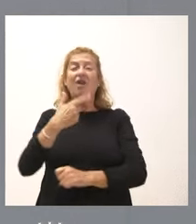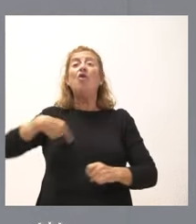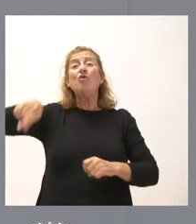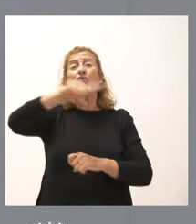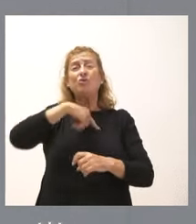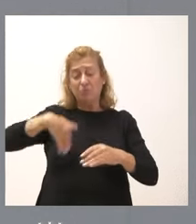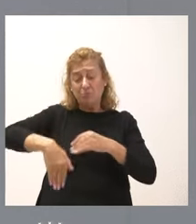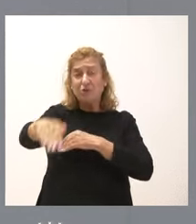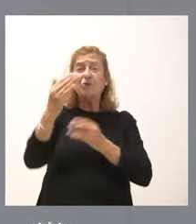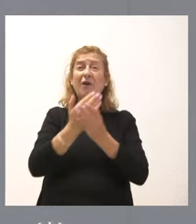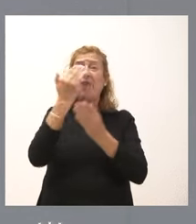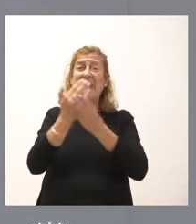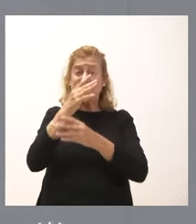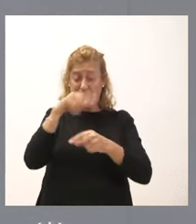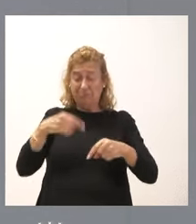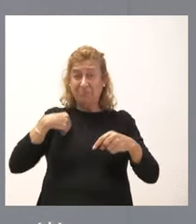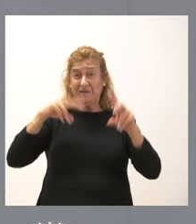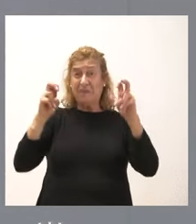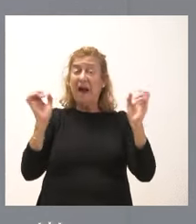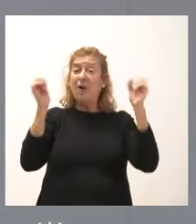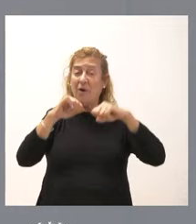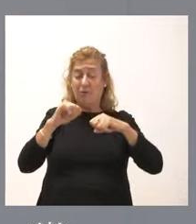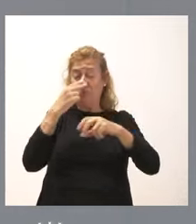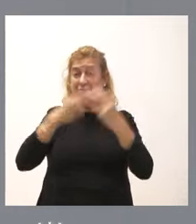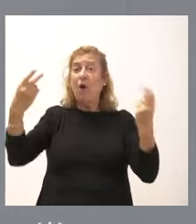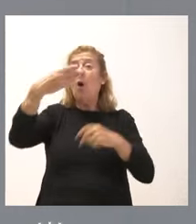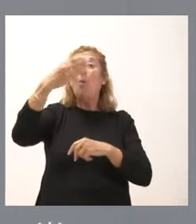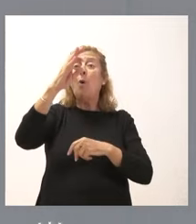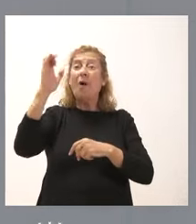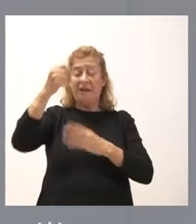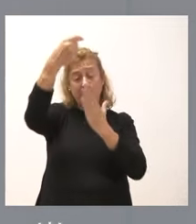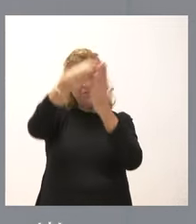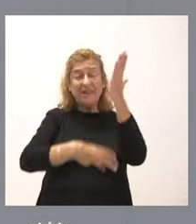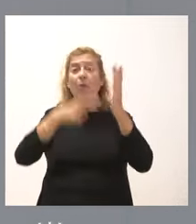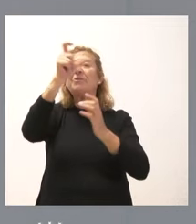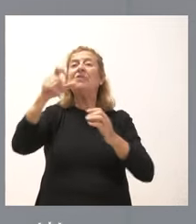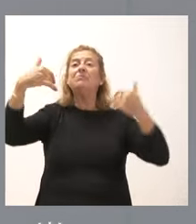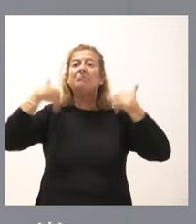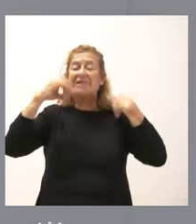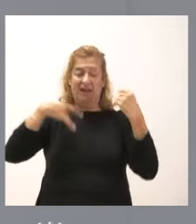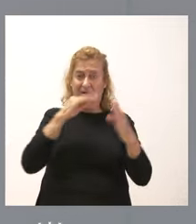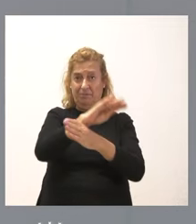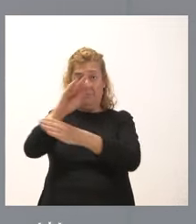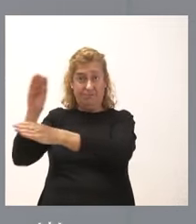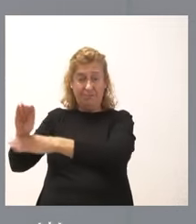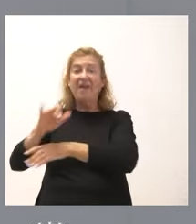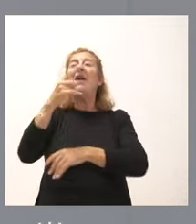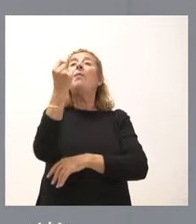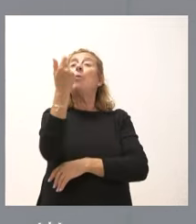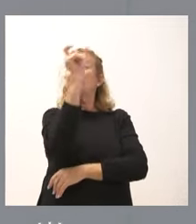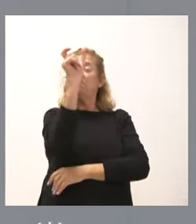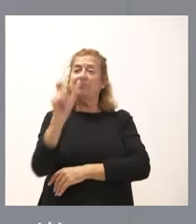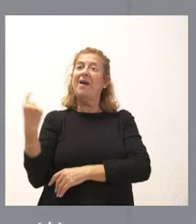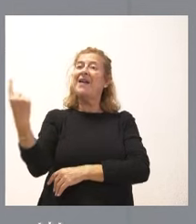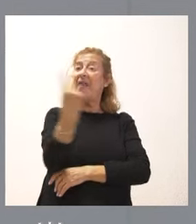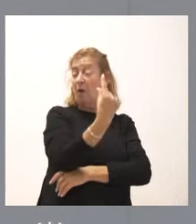en los próximos días, a raíz de este acuerdo, se publicará en el boletín oficial de la comunidad el listado de beneficiarios y el listado de importe para cada uno de